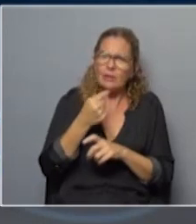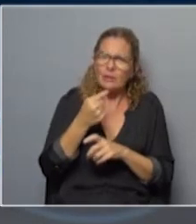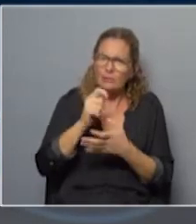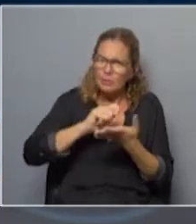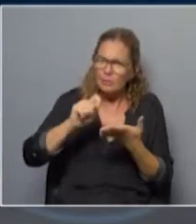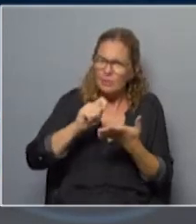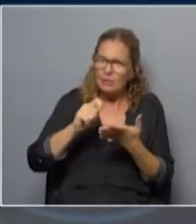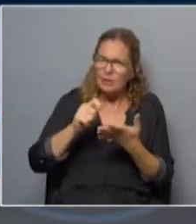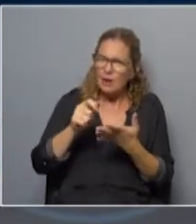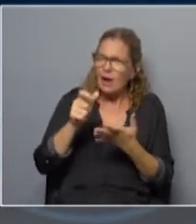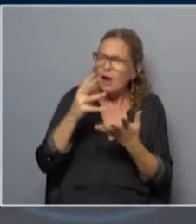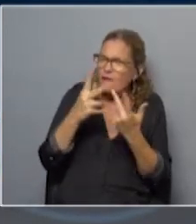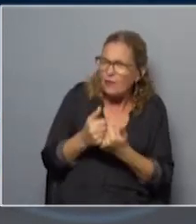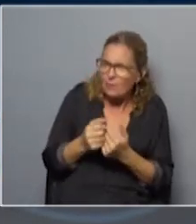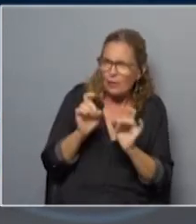sino a la performance.